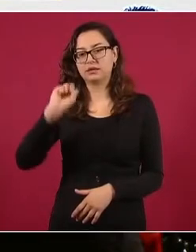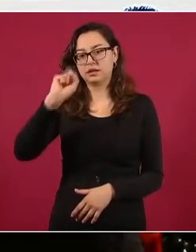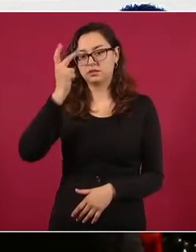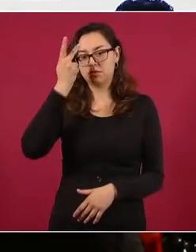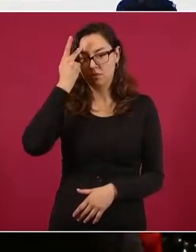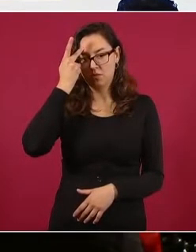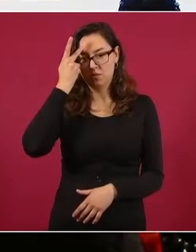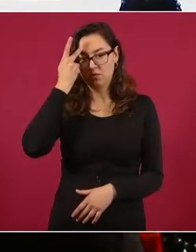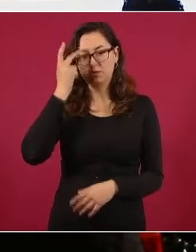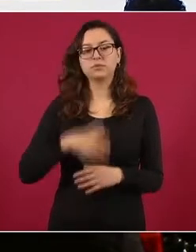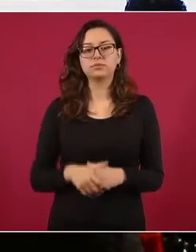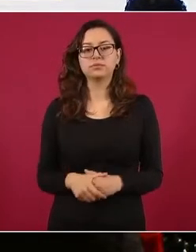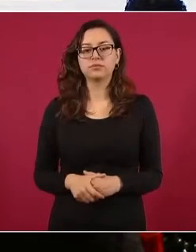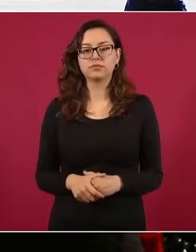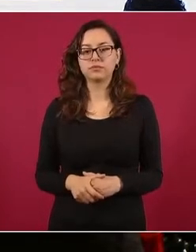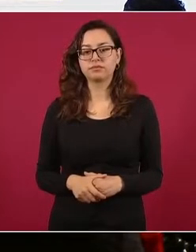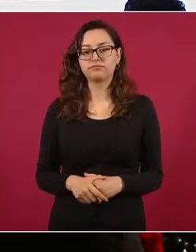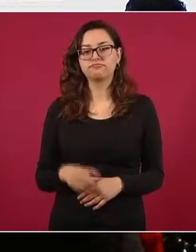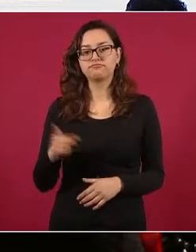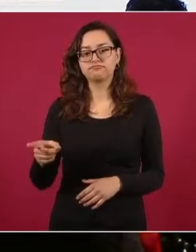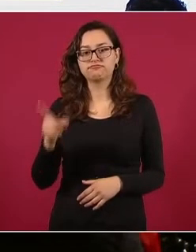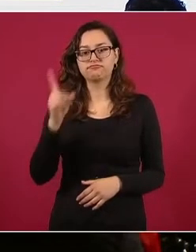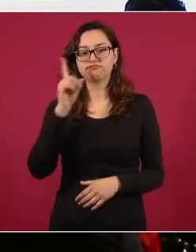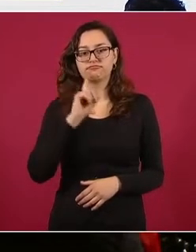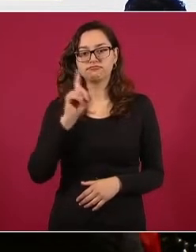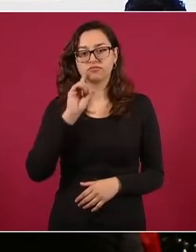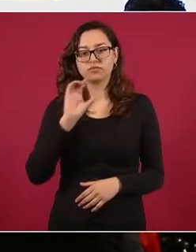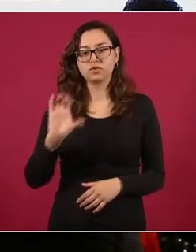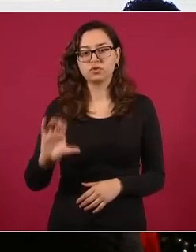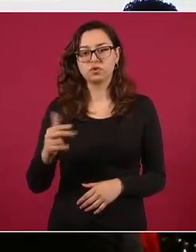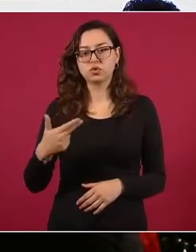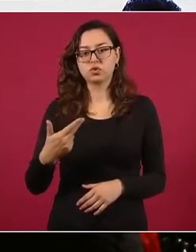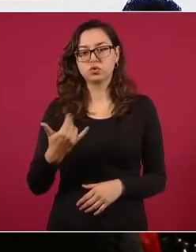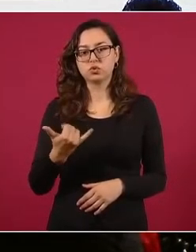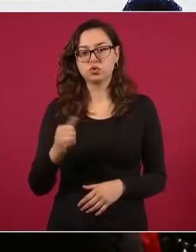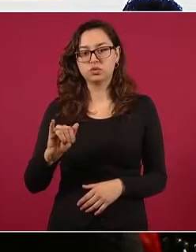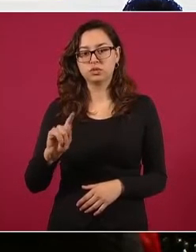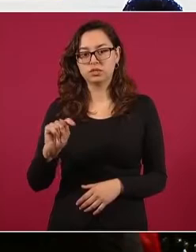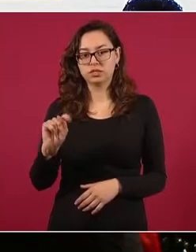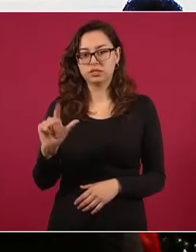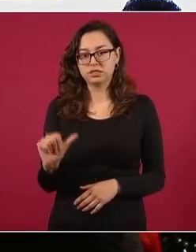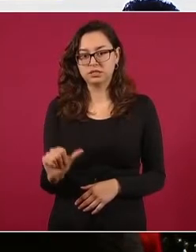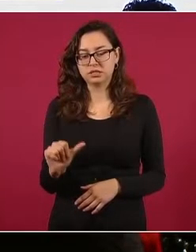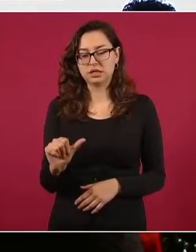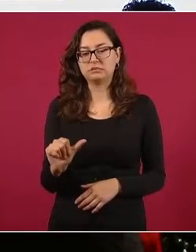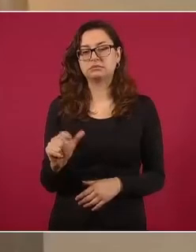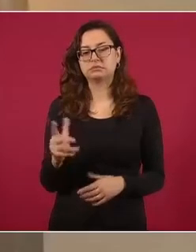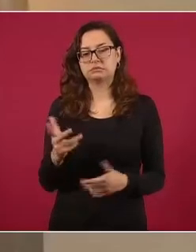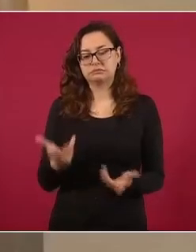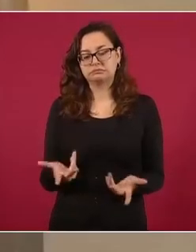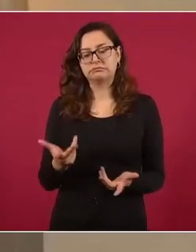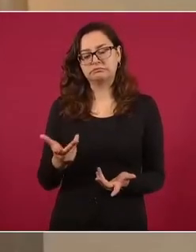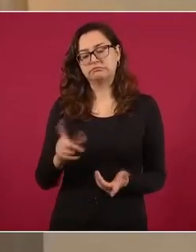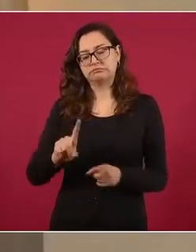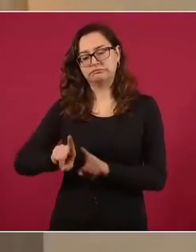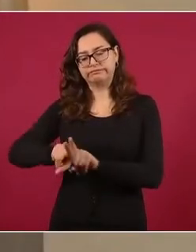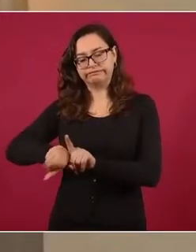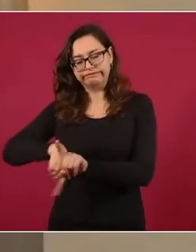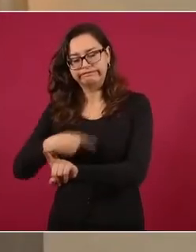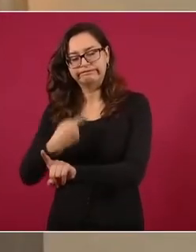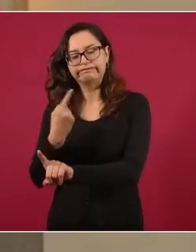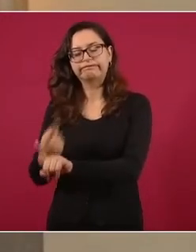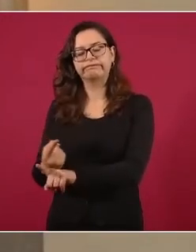Chuyita habría sido vulnerada sexualmente, agredida